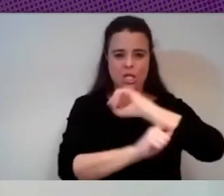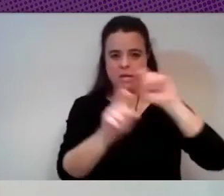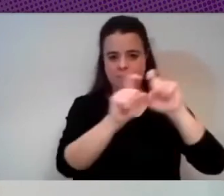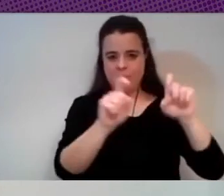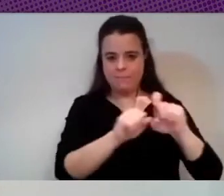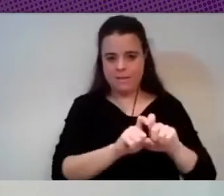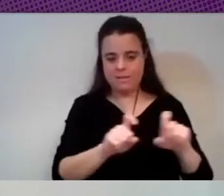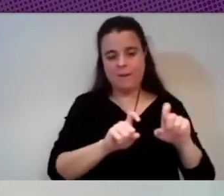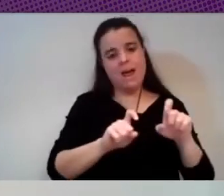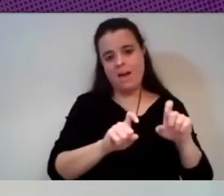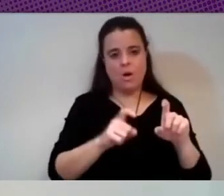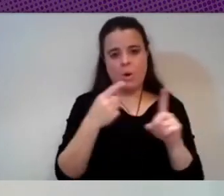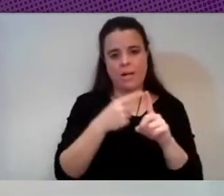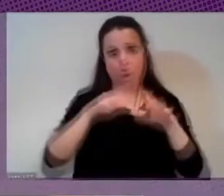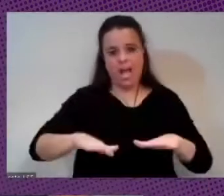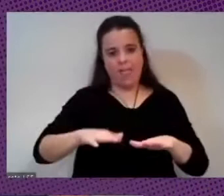se queden